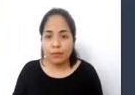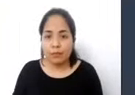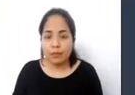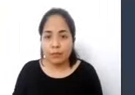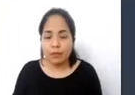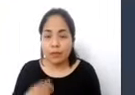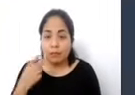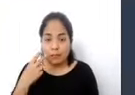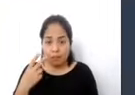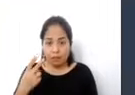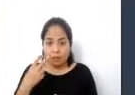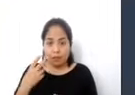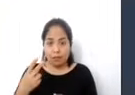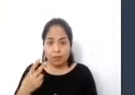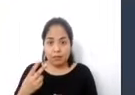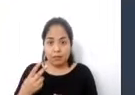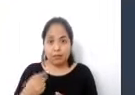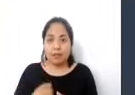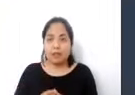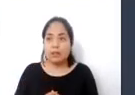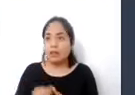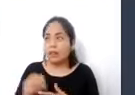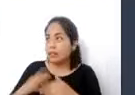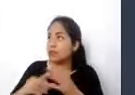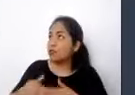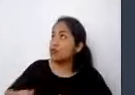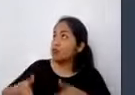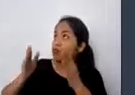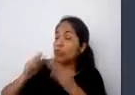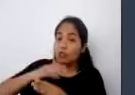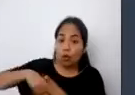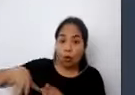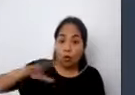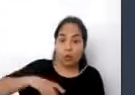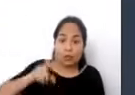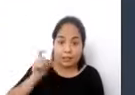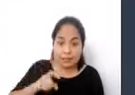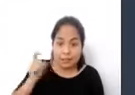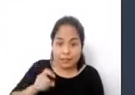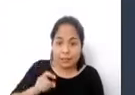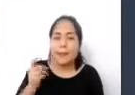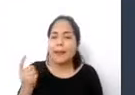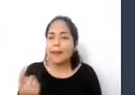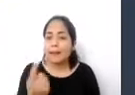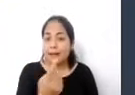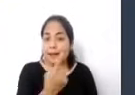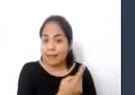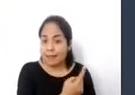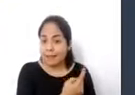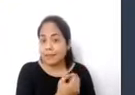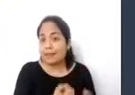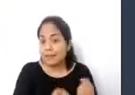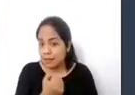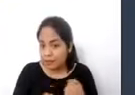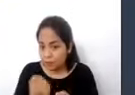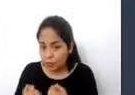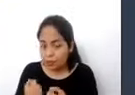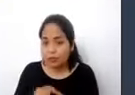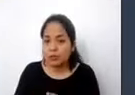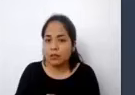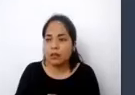considerar la infraestructura necesaria para cada tipo de transporte, el terminal y su entorno,